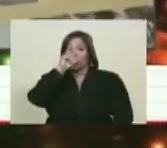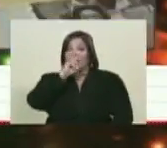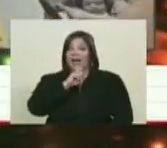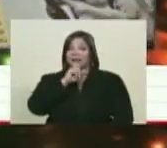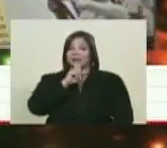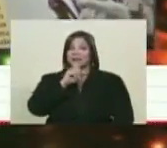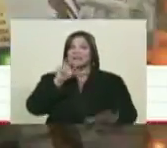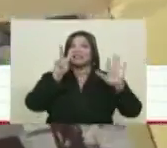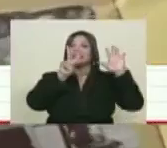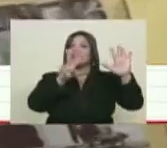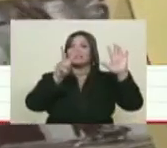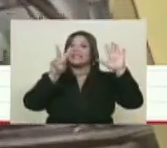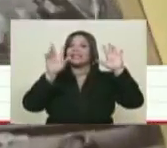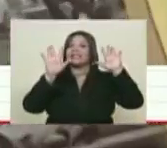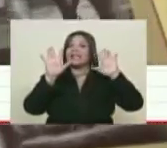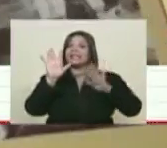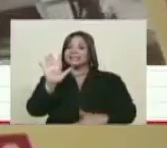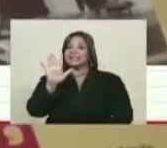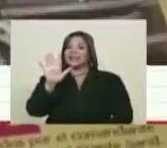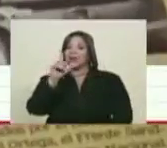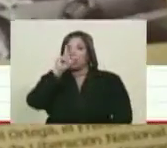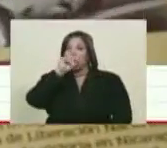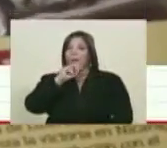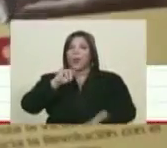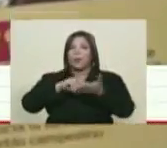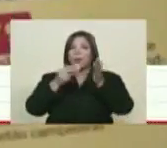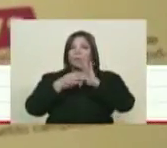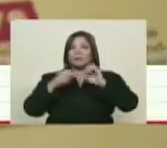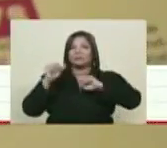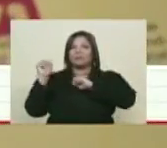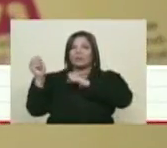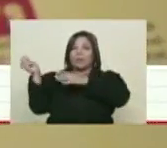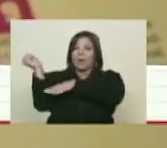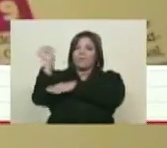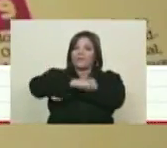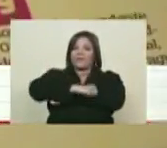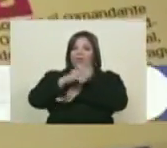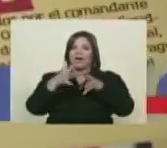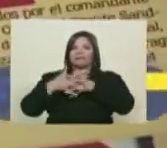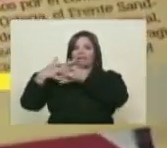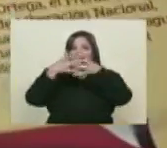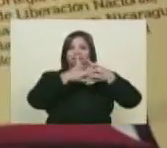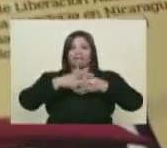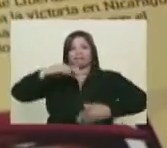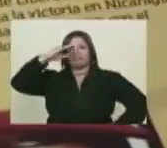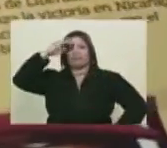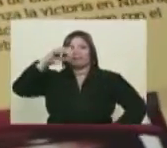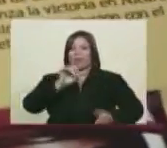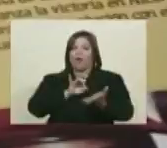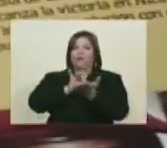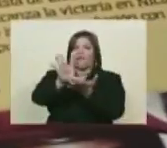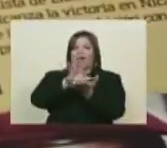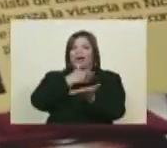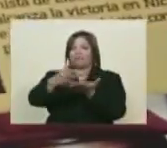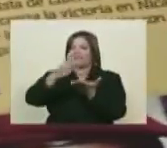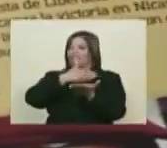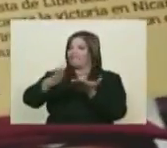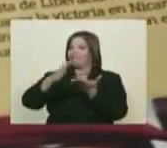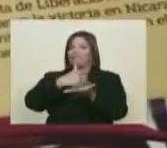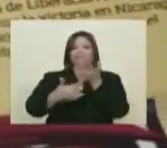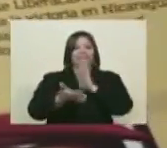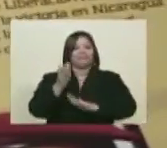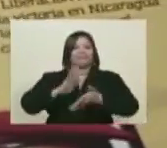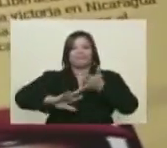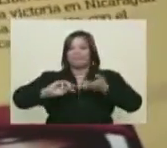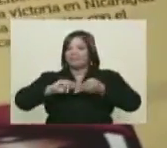En el 75, el Vietcong propina una contundente derrota al ejército norteamericano en Saigón. Lo expulsa para siempre de su territorio y emprende de